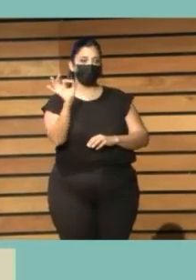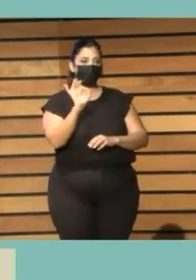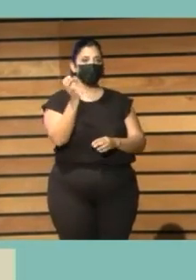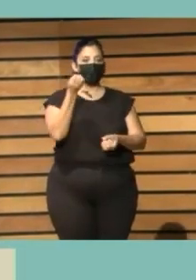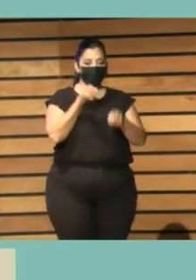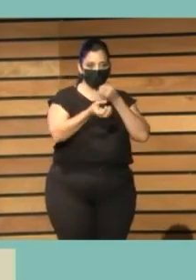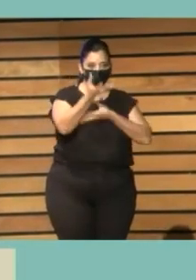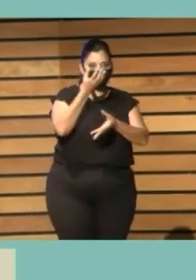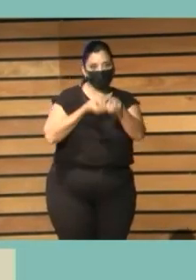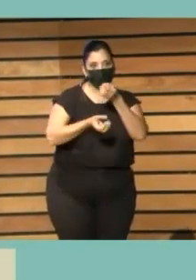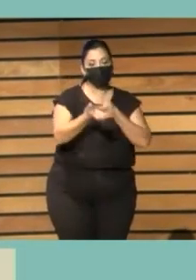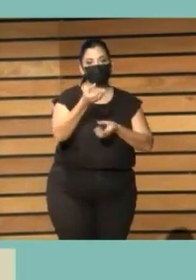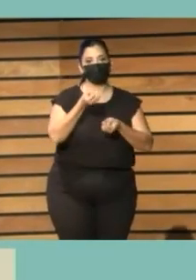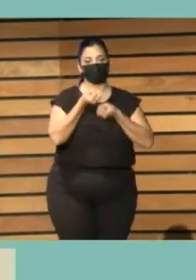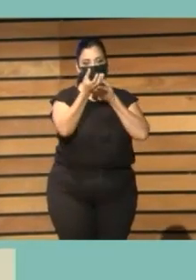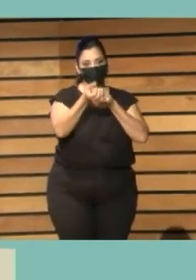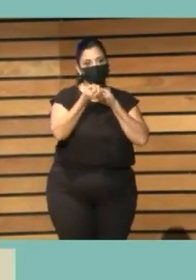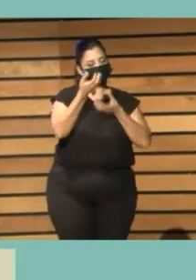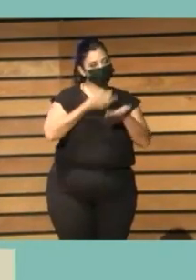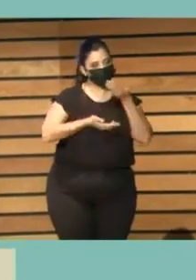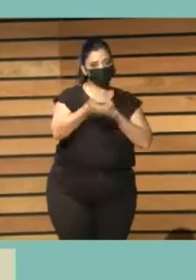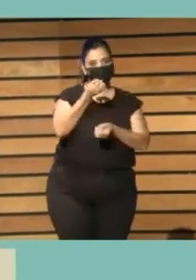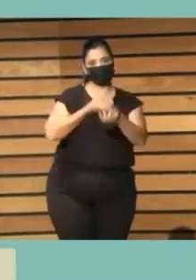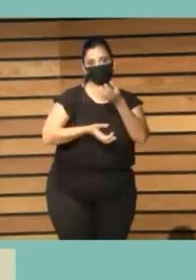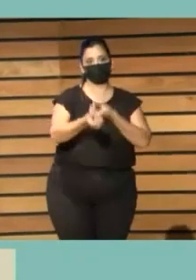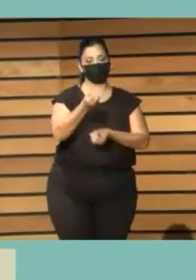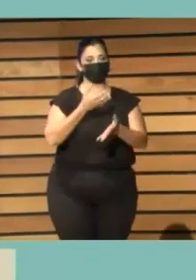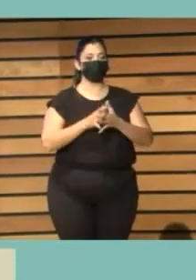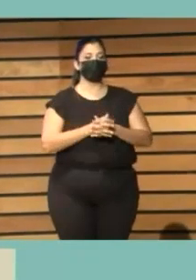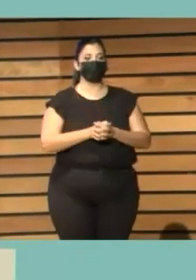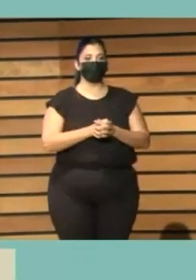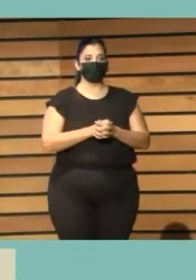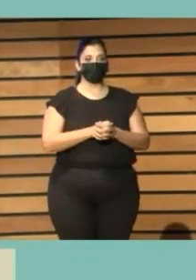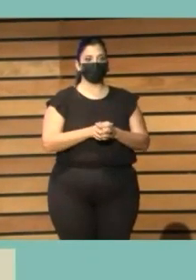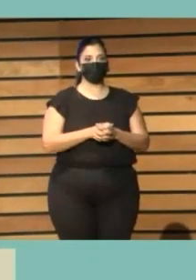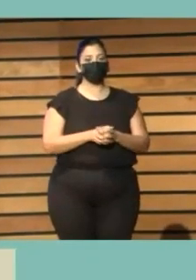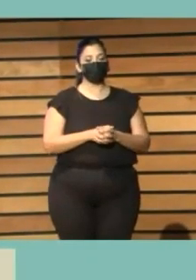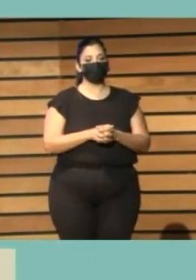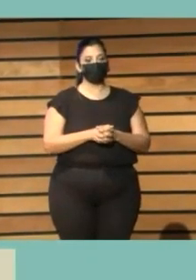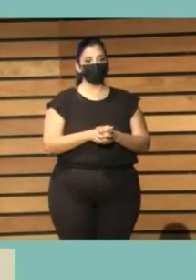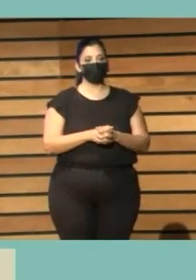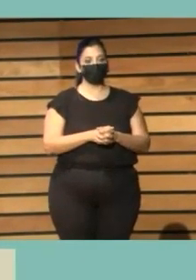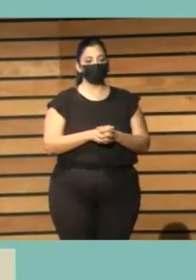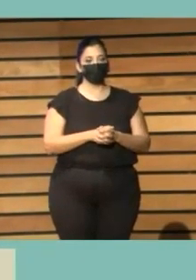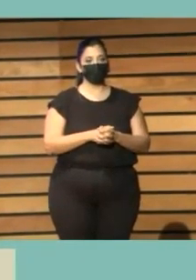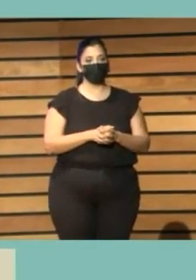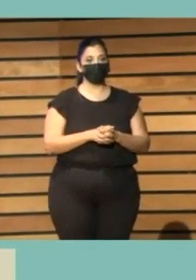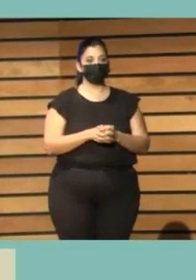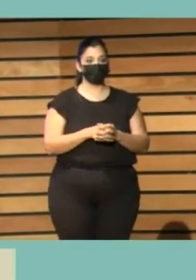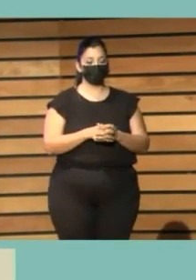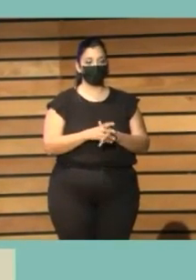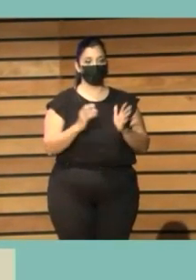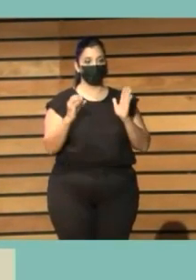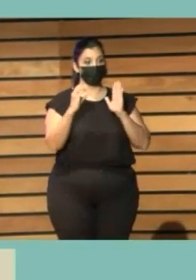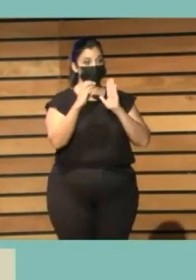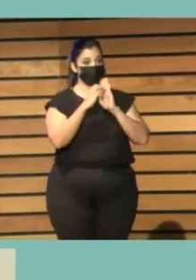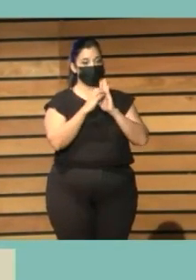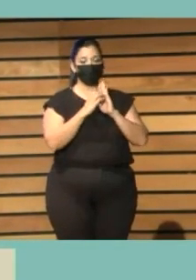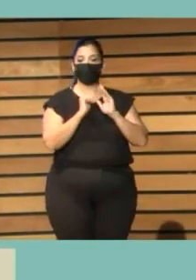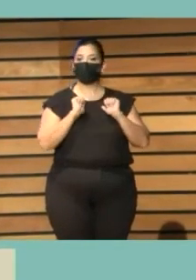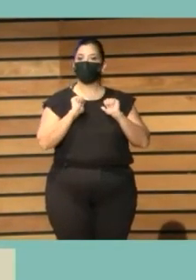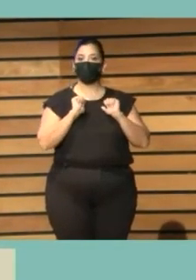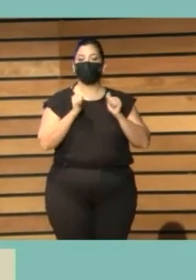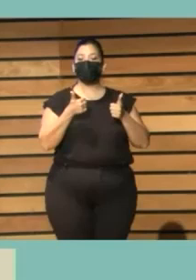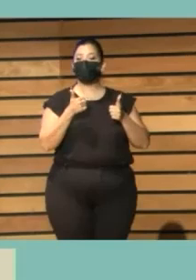con el desarrollo de contenidos digitales locales. Y el programa, en quinto lugar, comenzaría